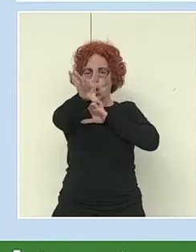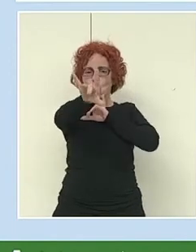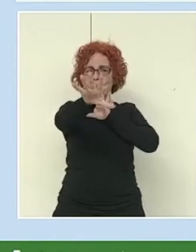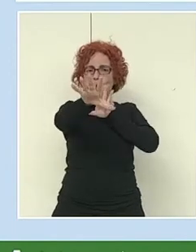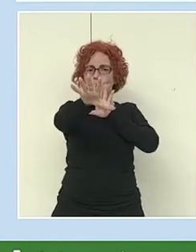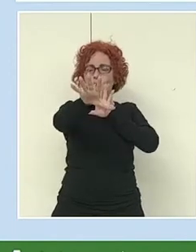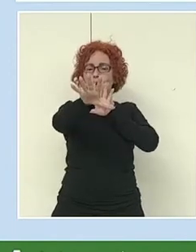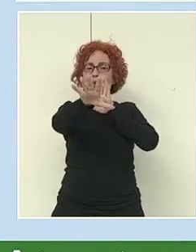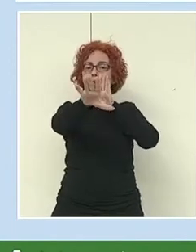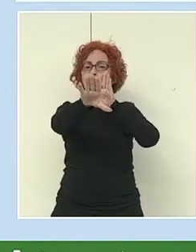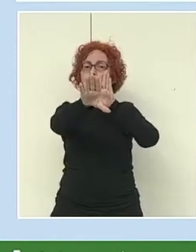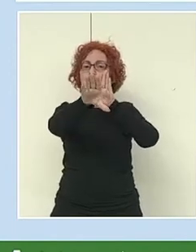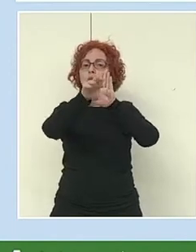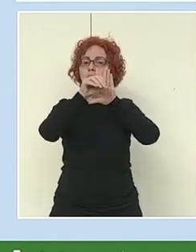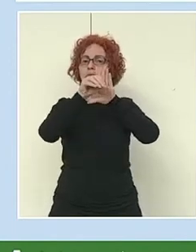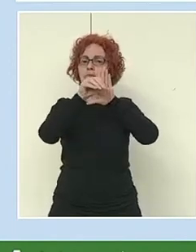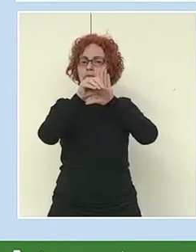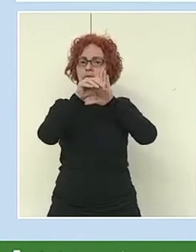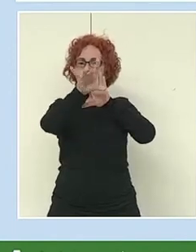Es que no tengo internet.